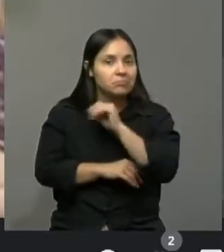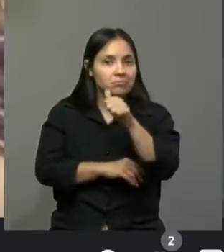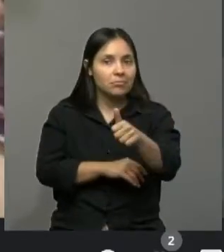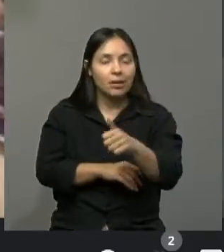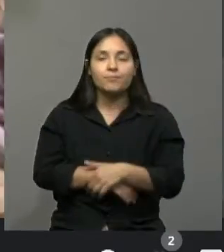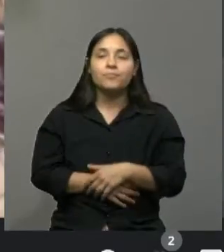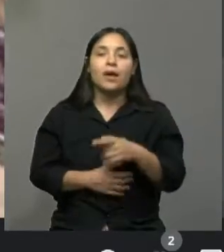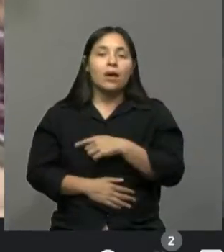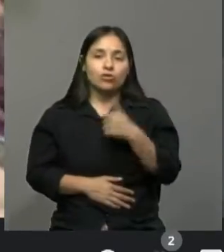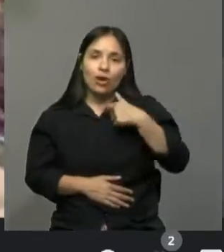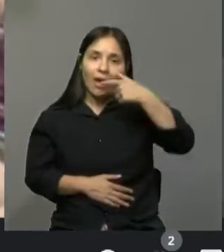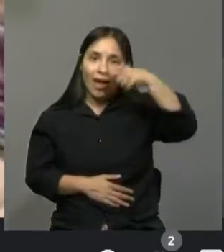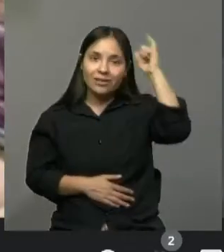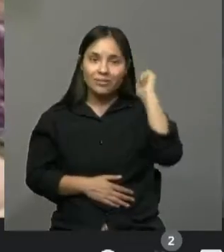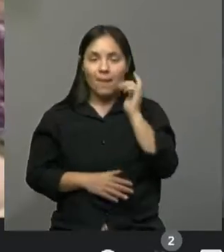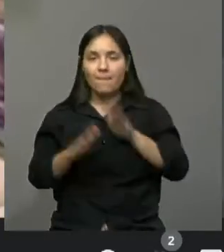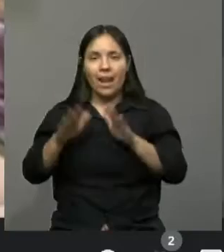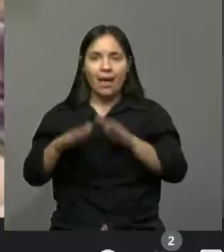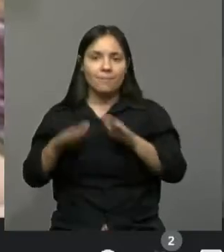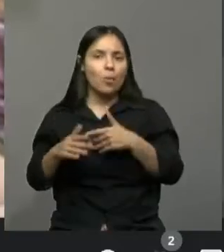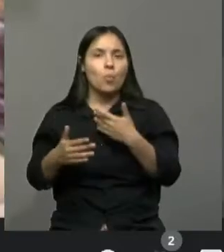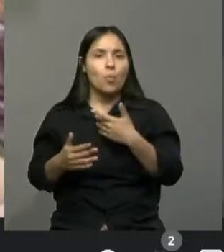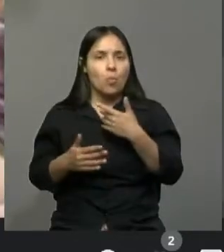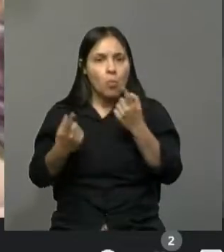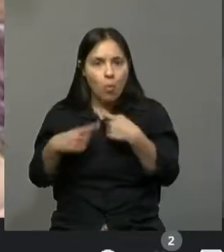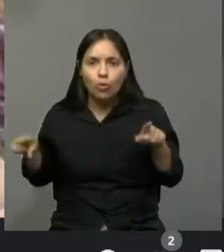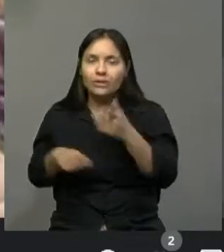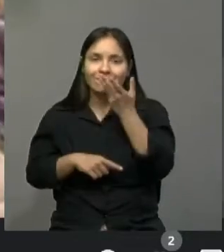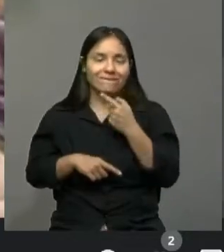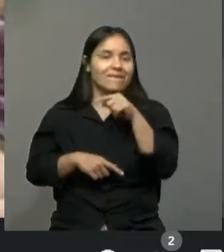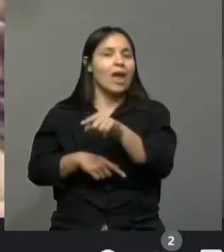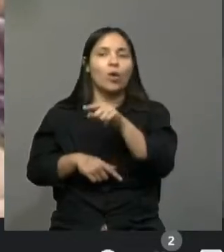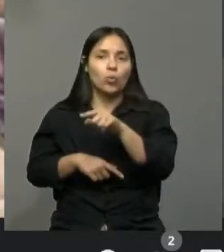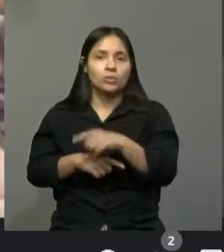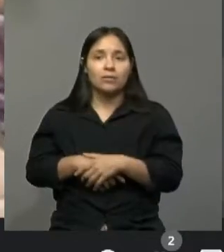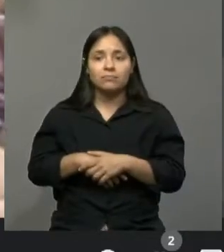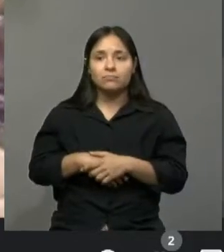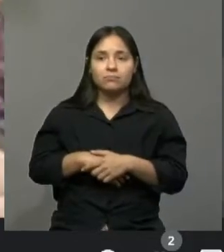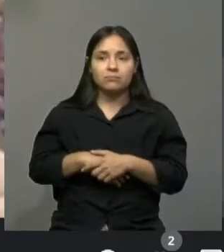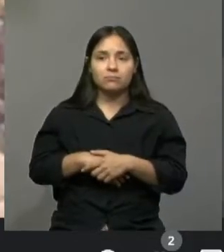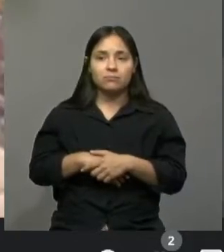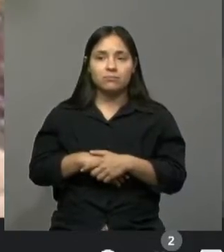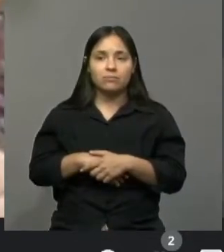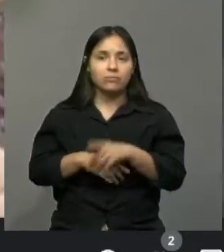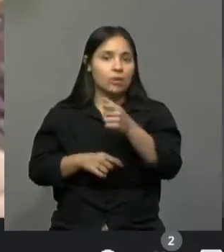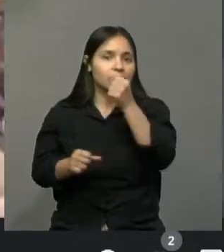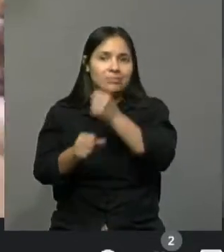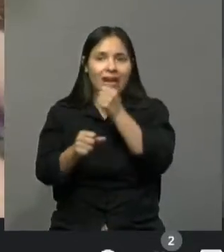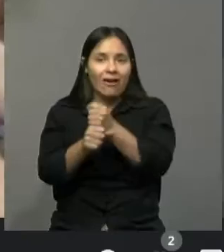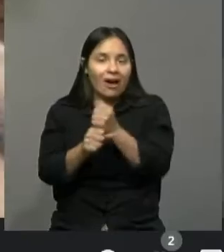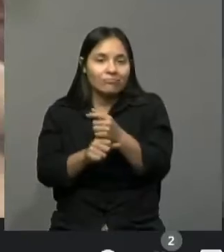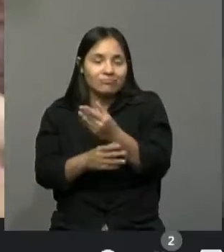En mi experiencia, tengo bastante malambo y música malambo encima y pocas veces he trabajado a nivel tan profesional.